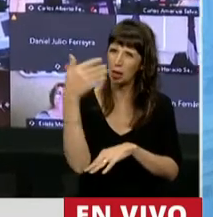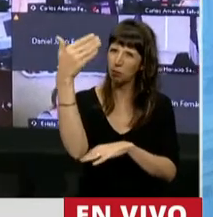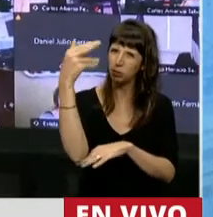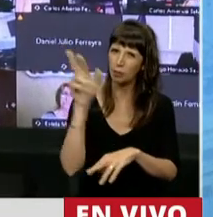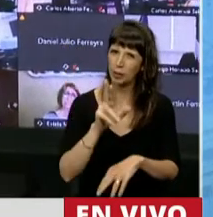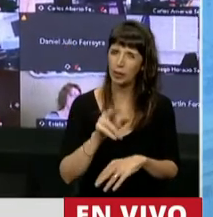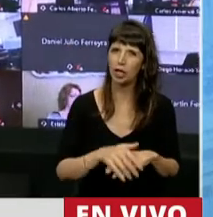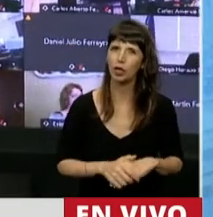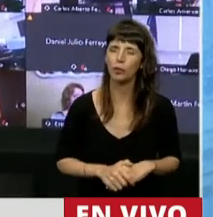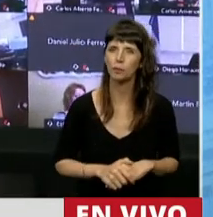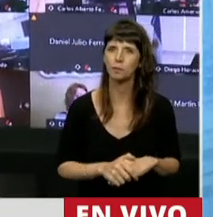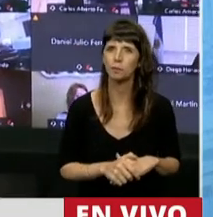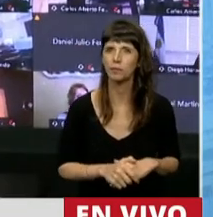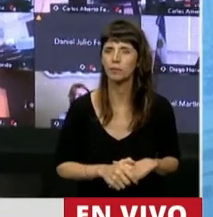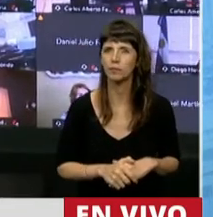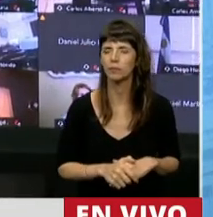privilegio.